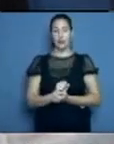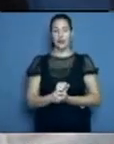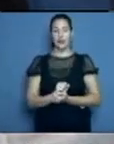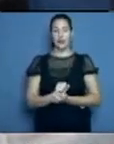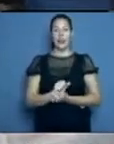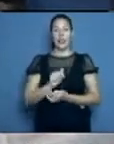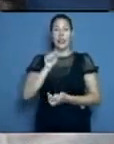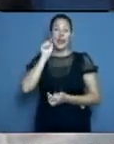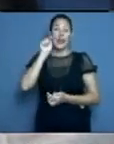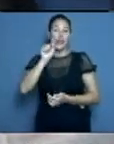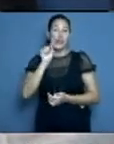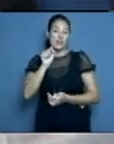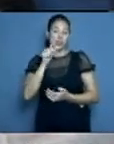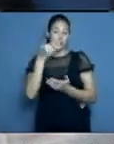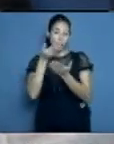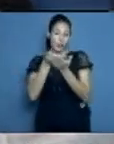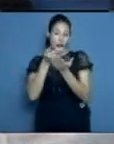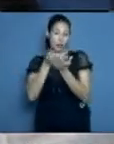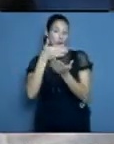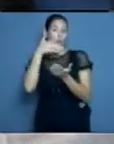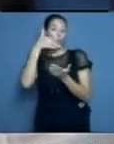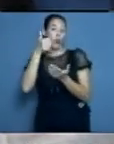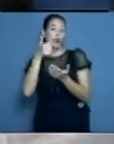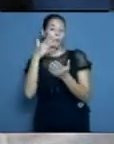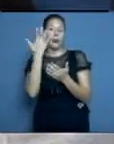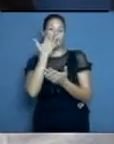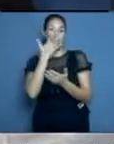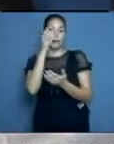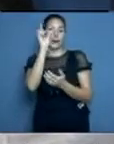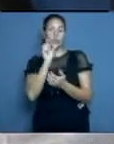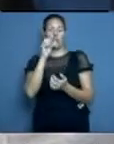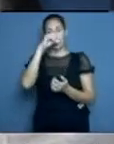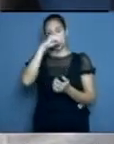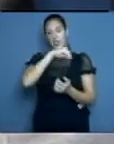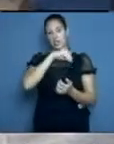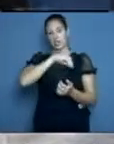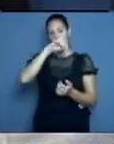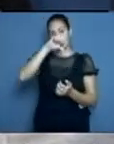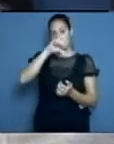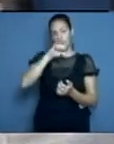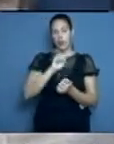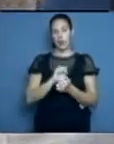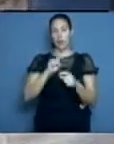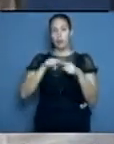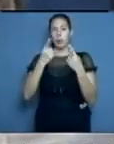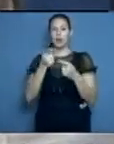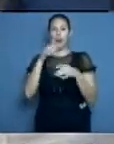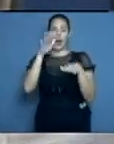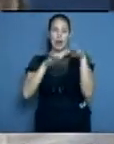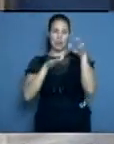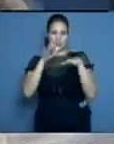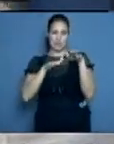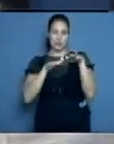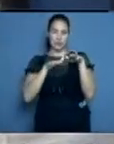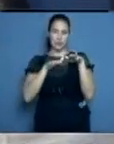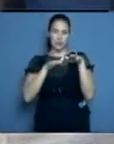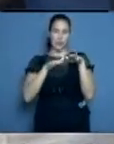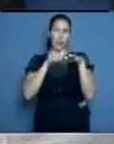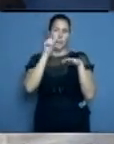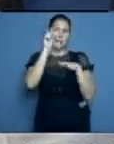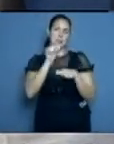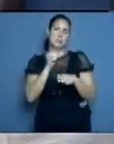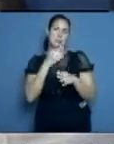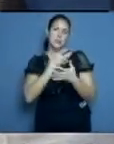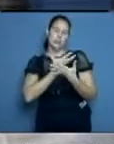paciente que tiene síntomas. A veces las personas pueden sentirse angustiadas, temerosas, y ustedes incluso